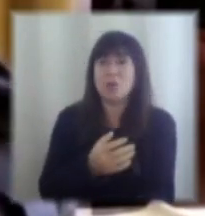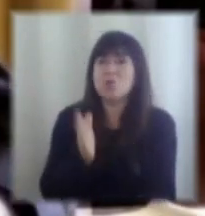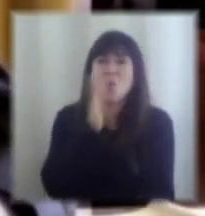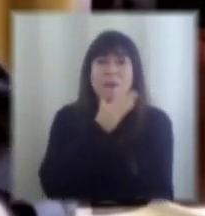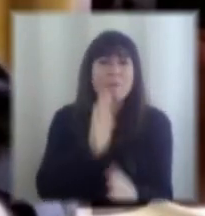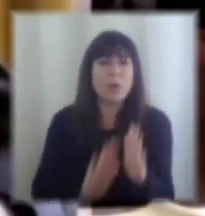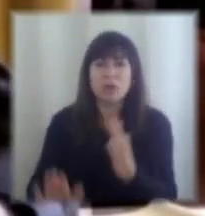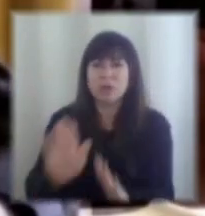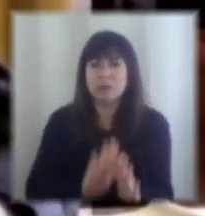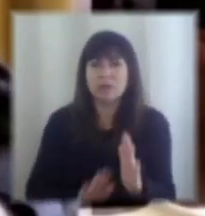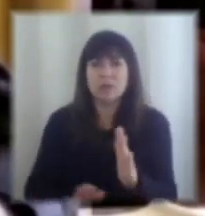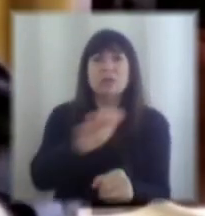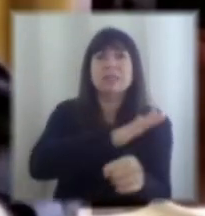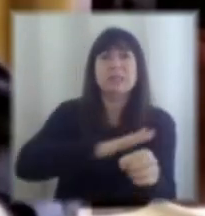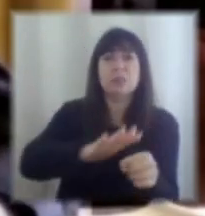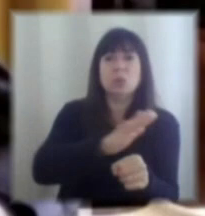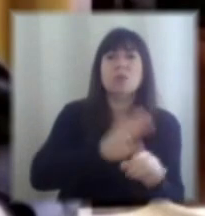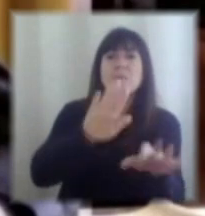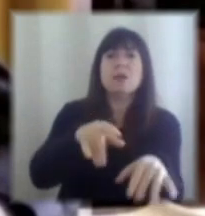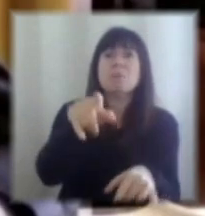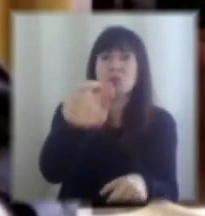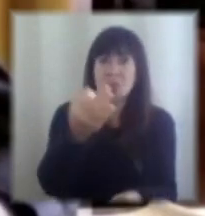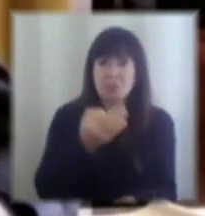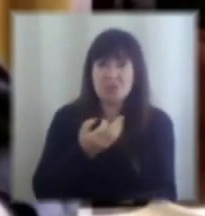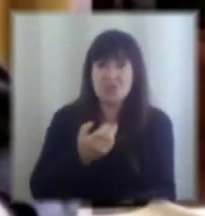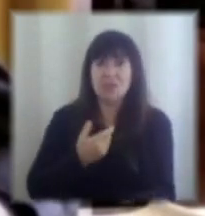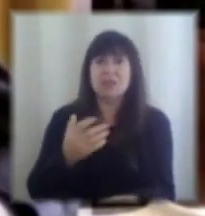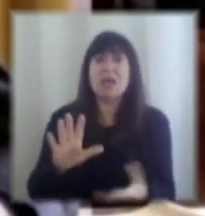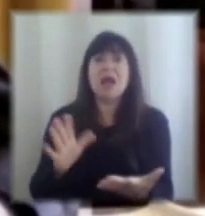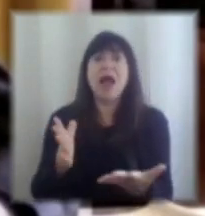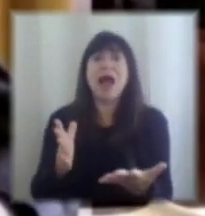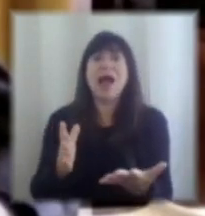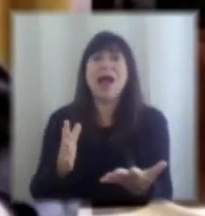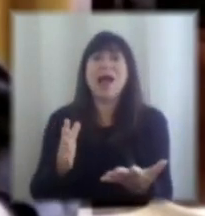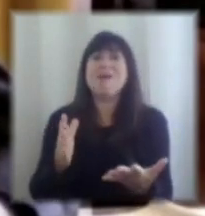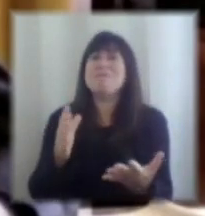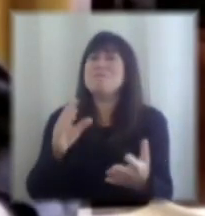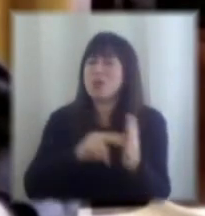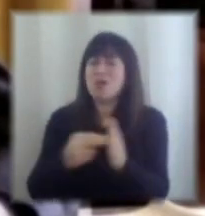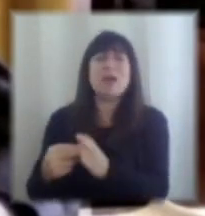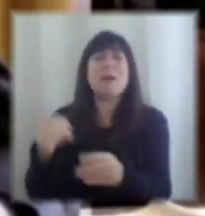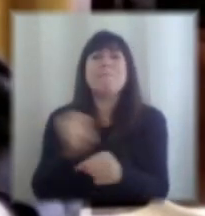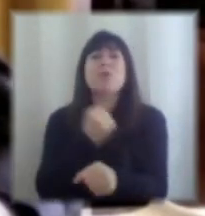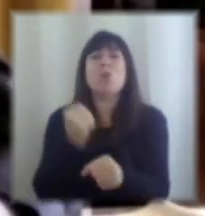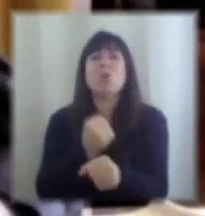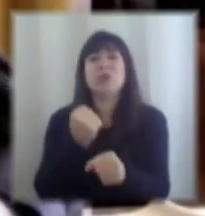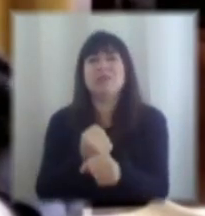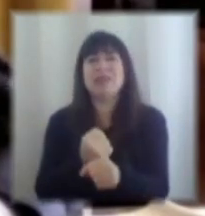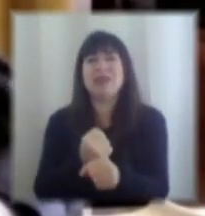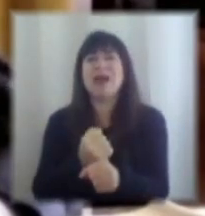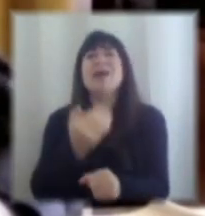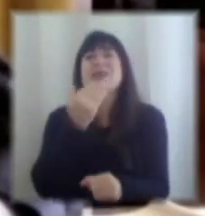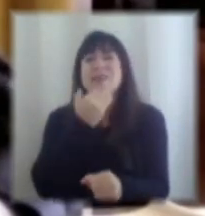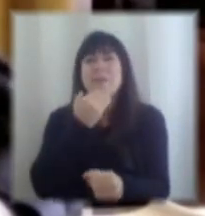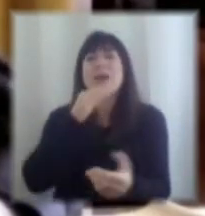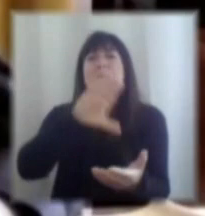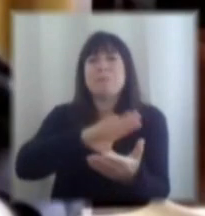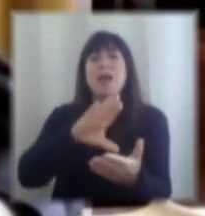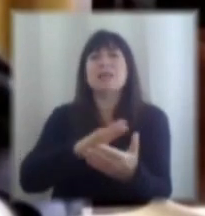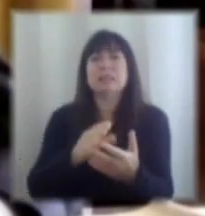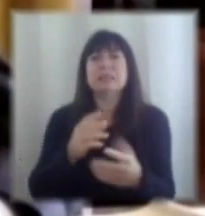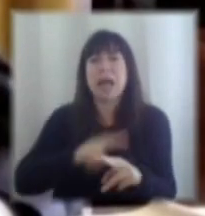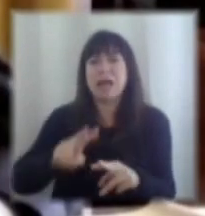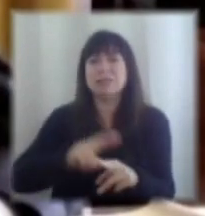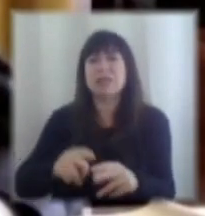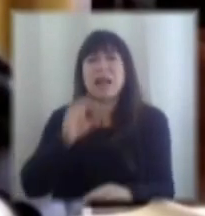además es una situación que como tú señalas tiene alcance evidente en la productividad en la capacidad del país de generar riqueza pero también la